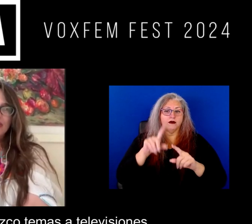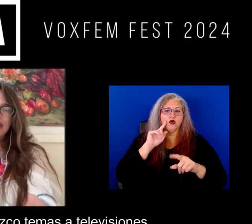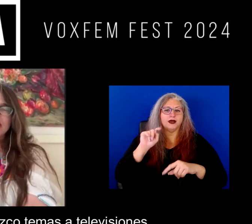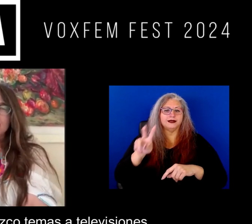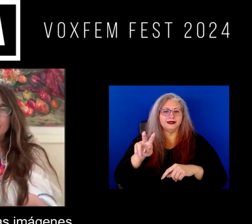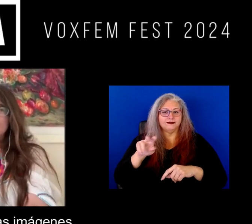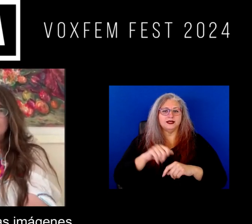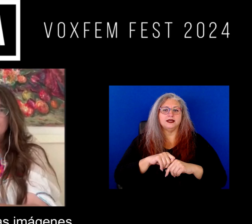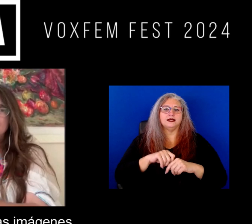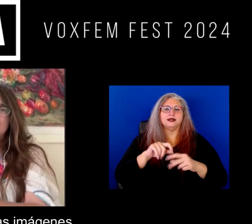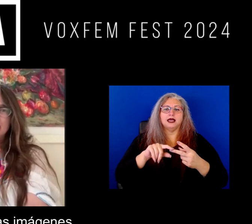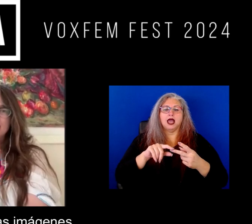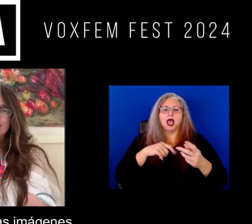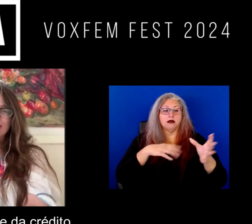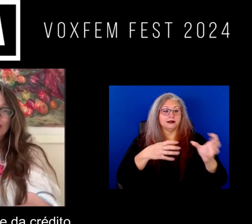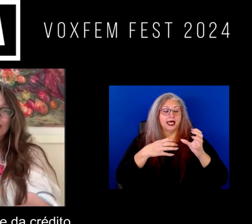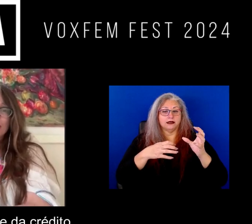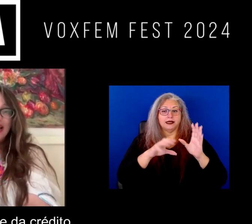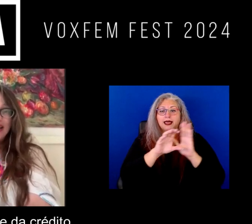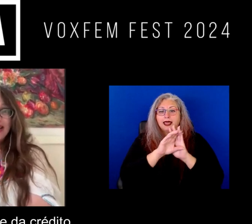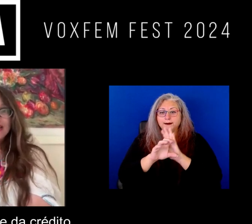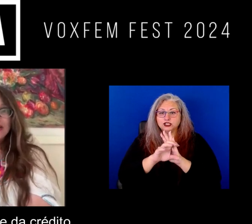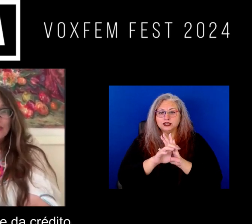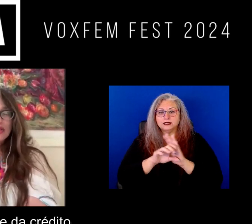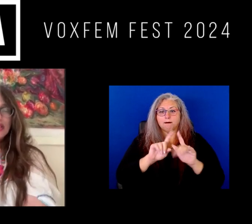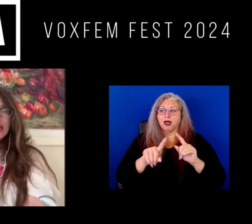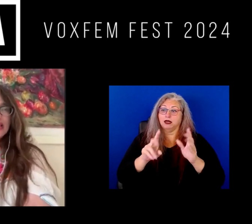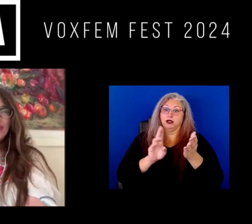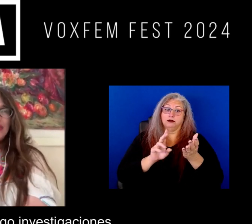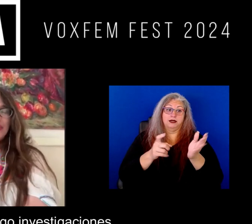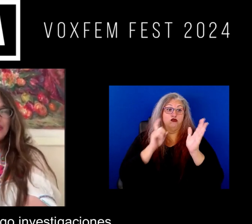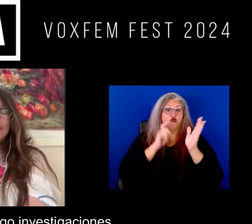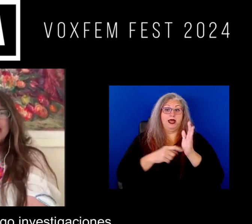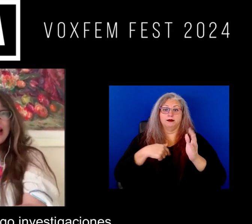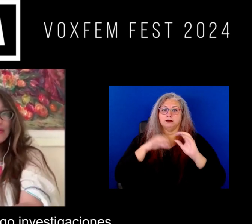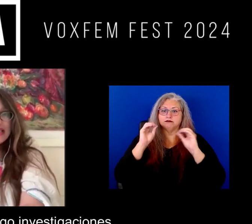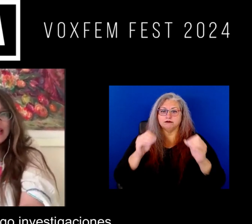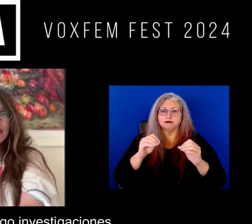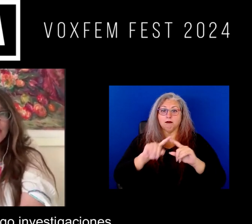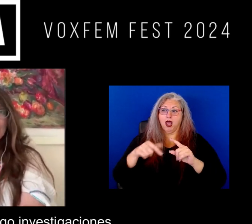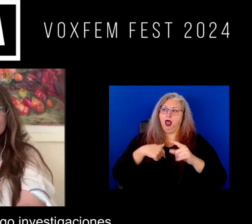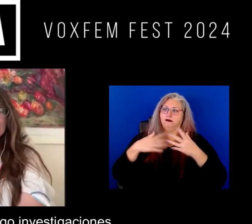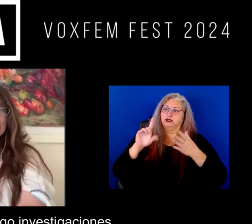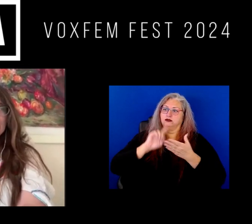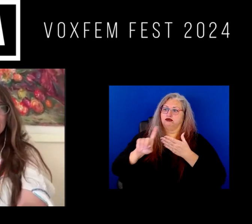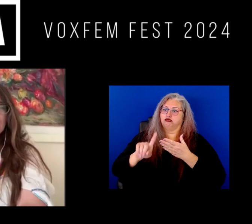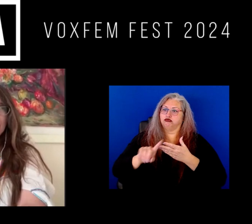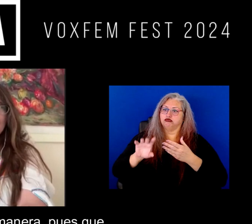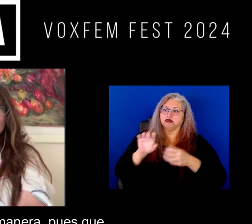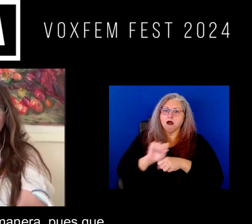televisiones y tomo las imágenes, no se me da crédito, pero bueno, hago investigaciones,